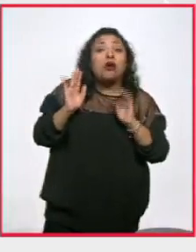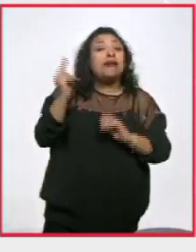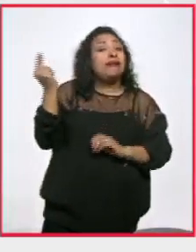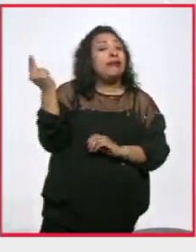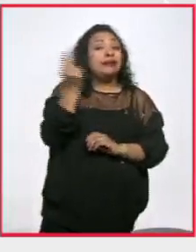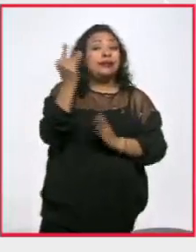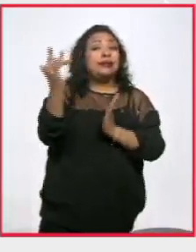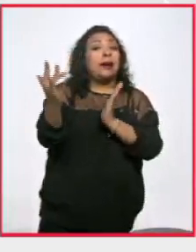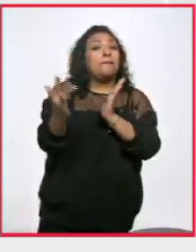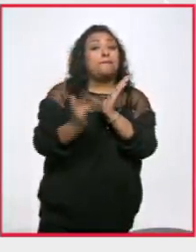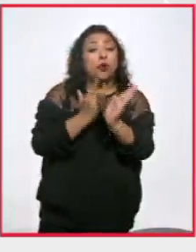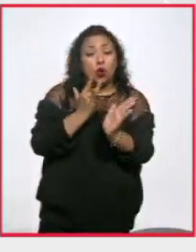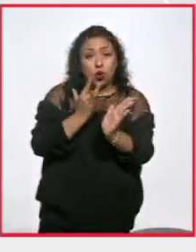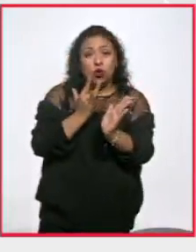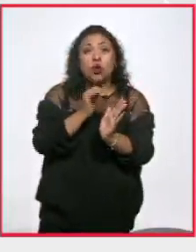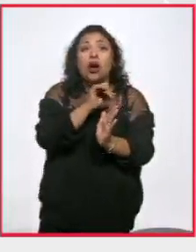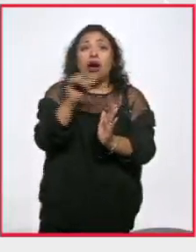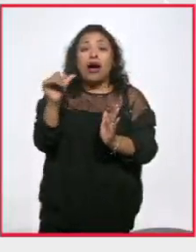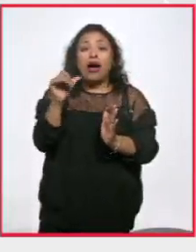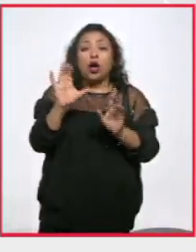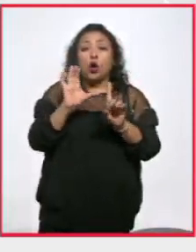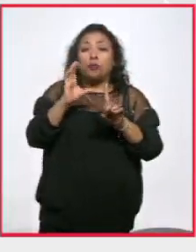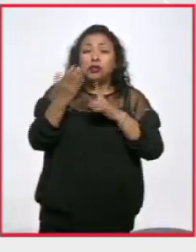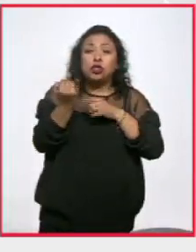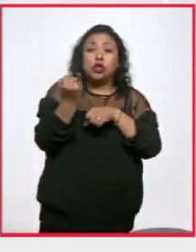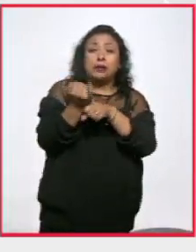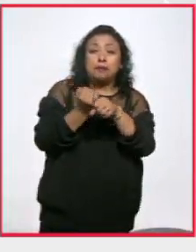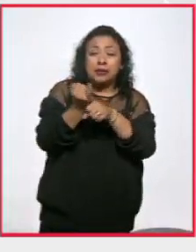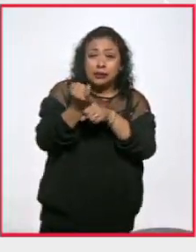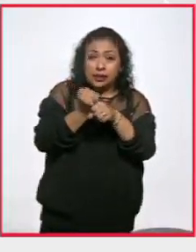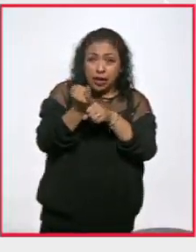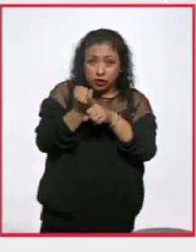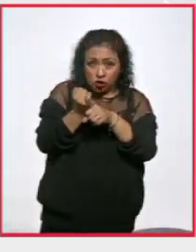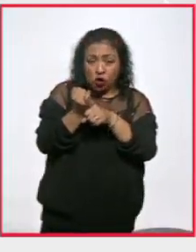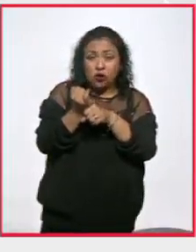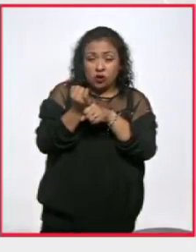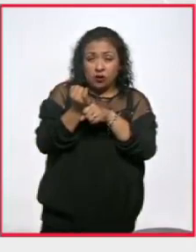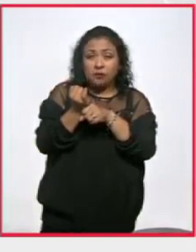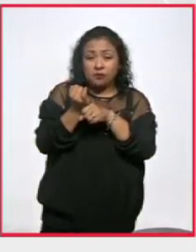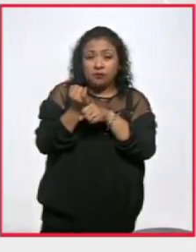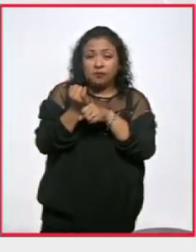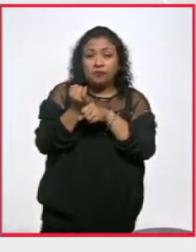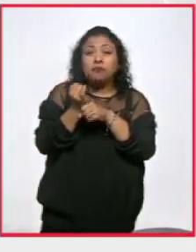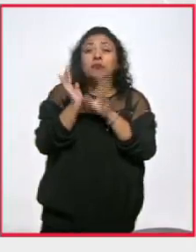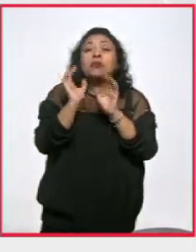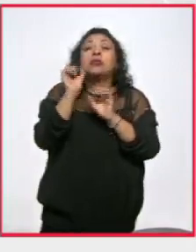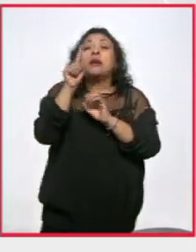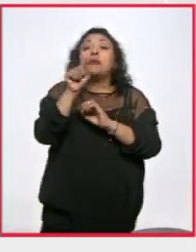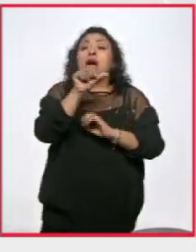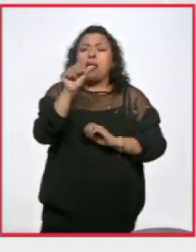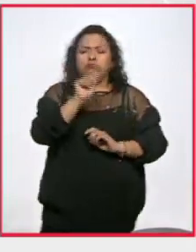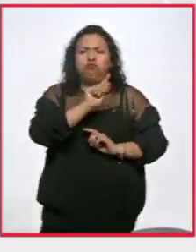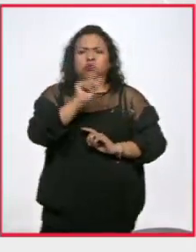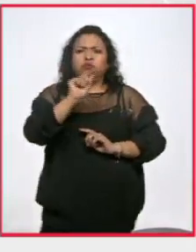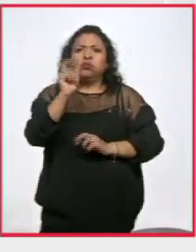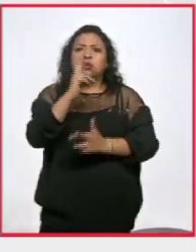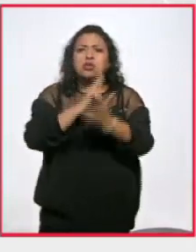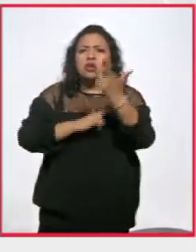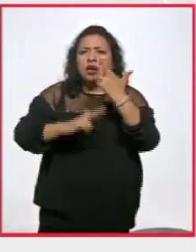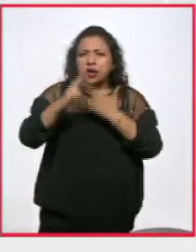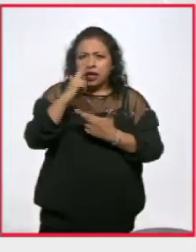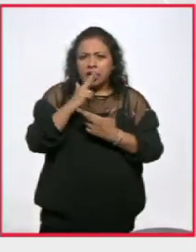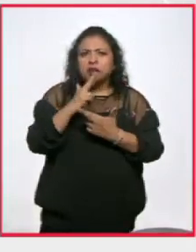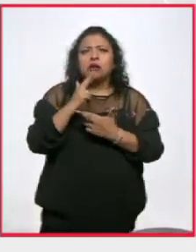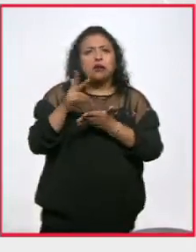tiene que apoyar a la Comisión de Investigación, a los expertos que regresan